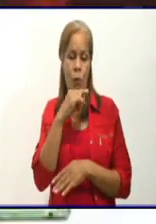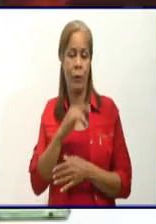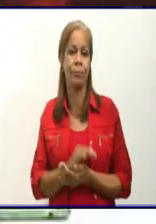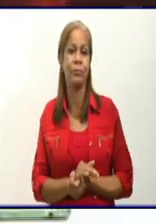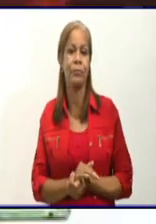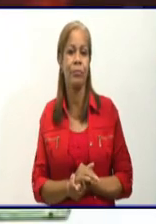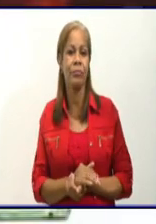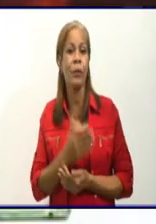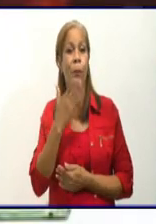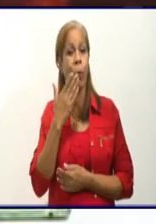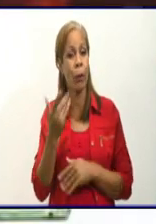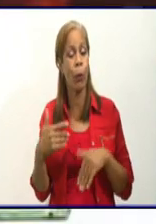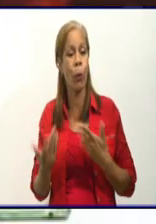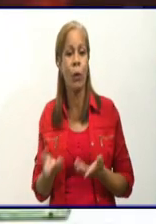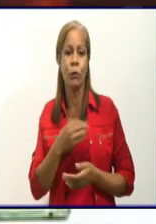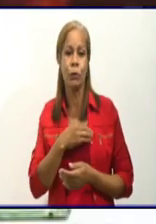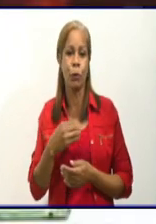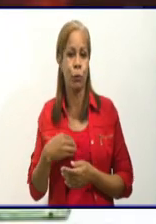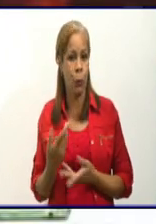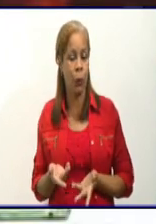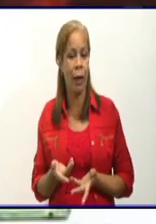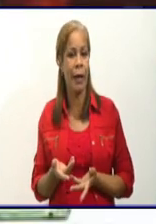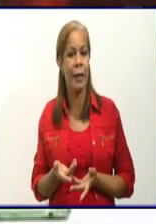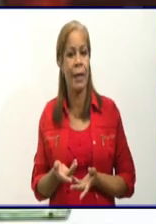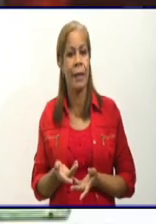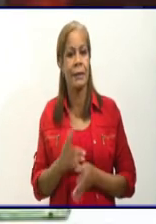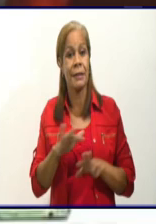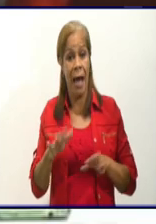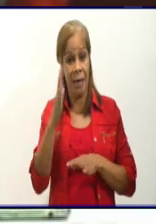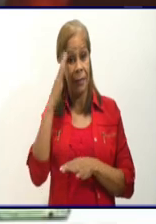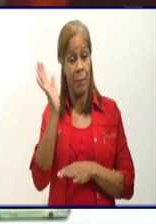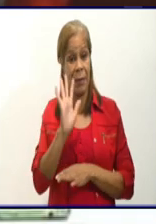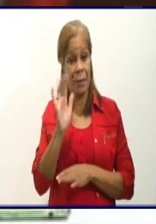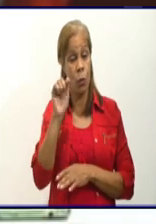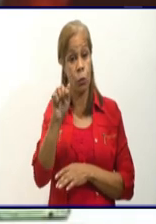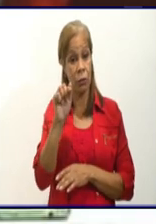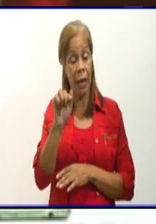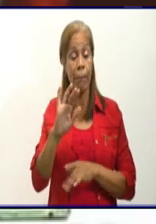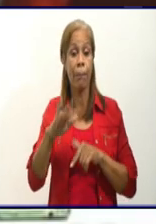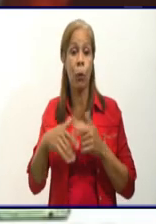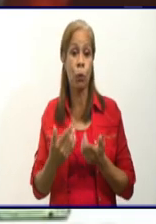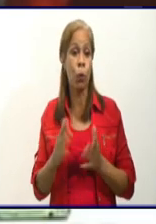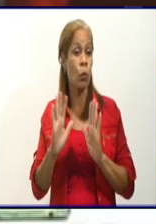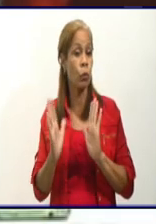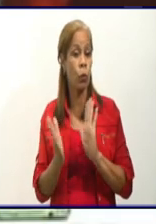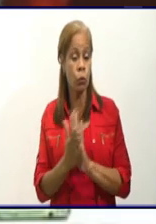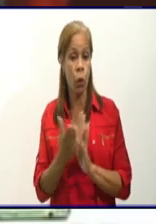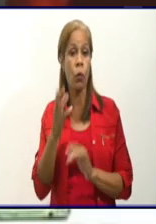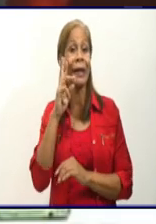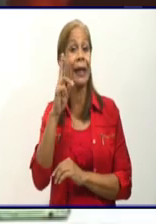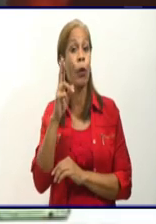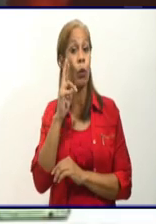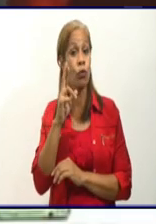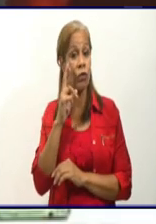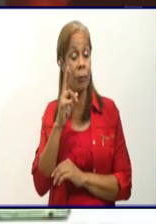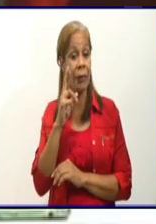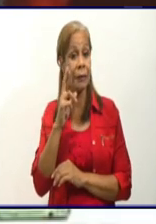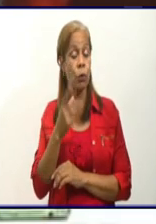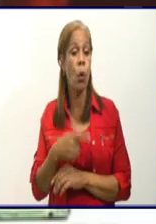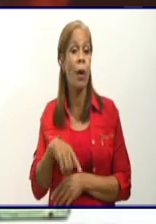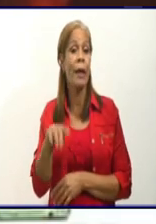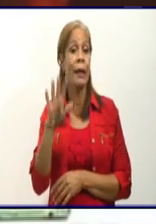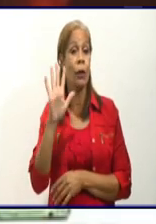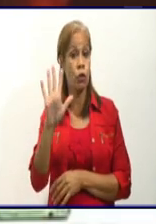despedir entonces, reconociendo a todos los profesionales que hoy están laborando en los centros de aislamiento, los 57 centros de aislamiento